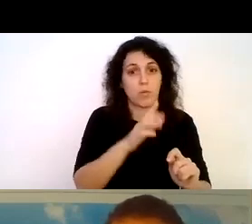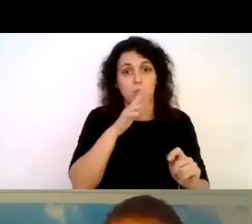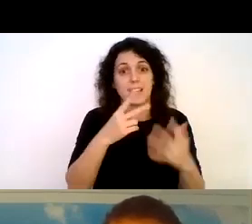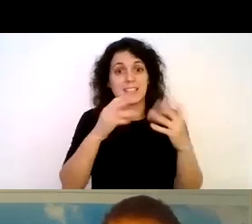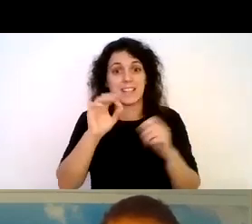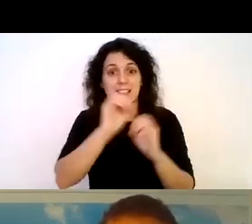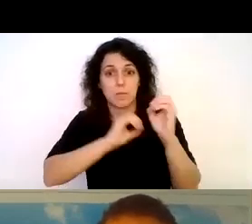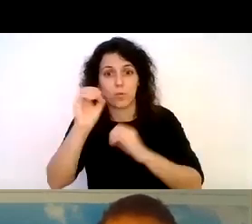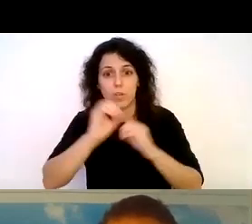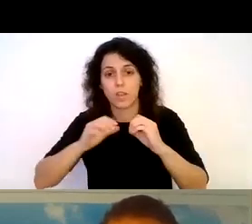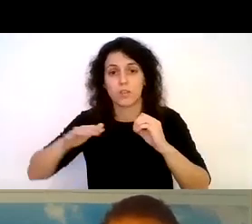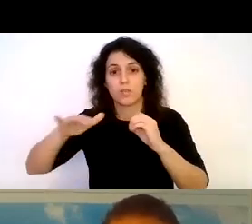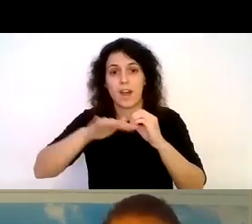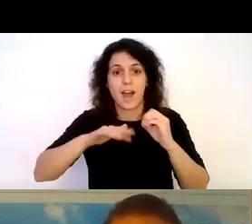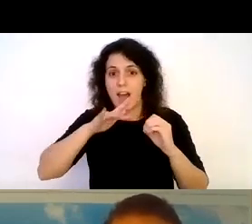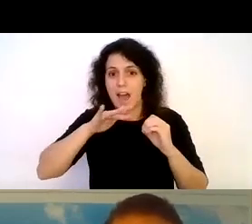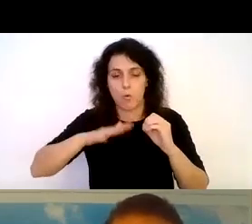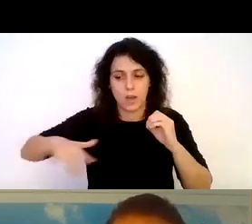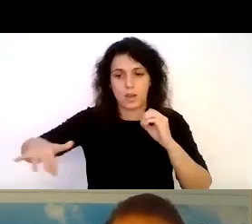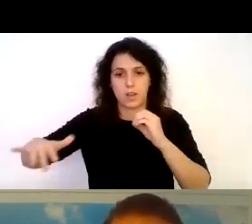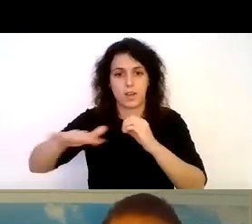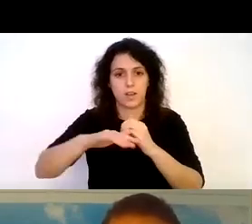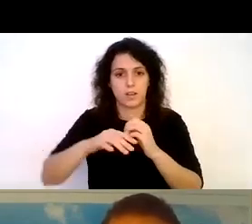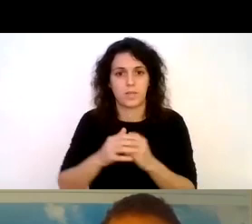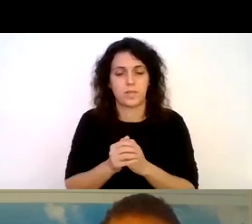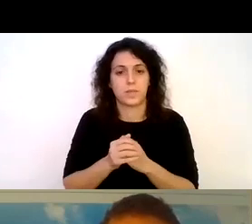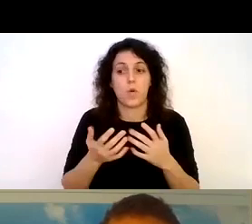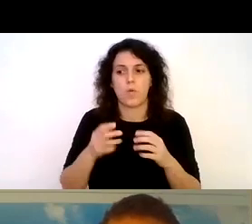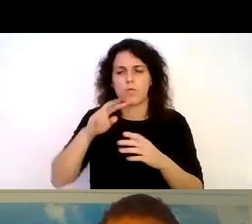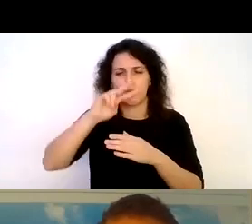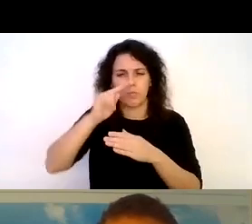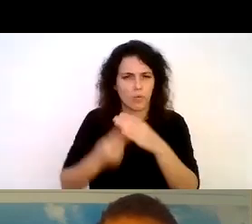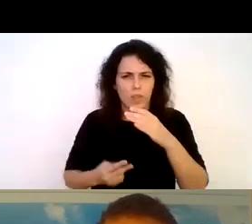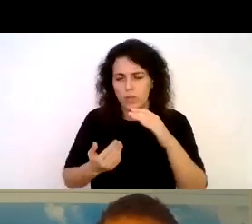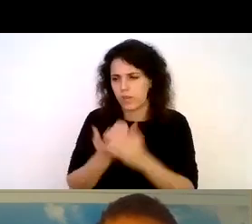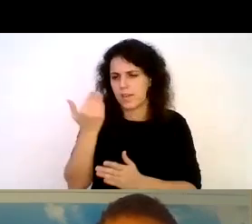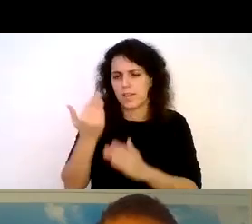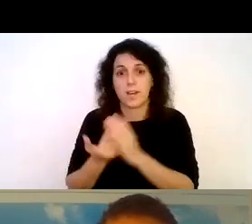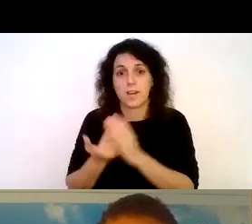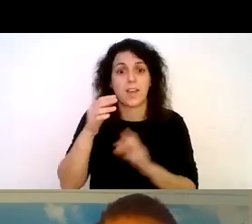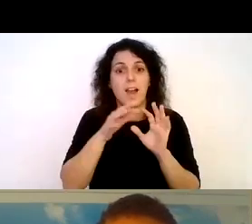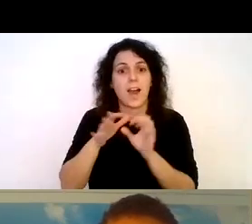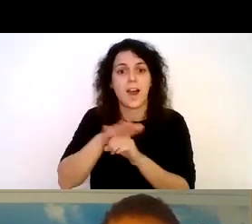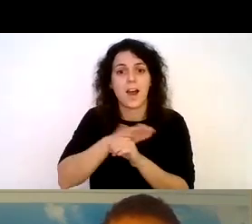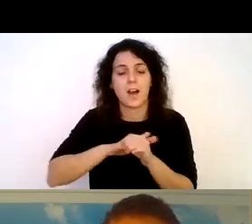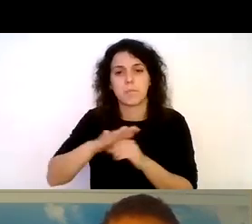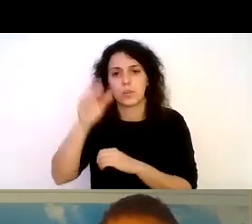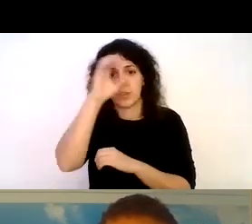superficie es agua y bueno buceando todos los días en el ámbito científico me